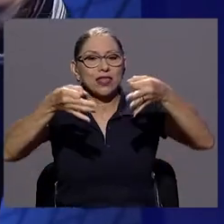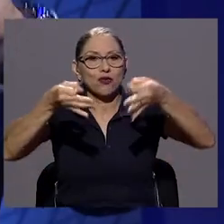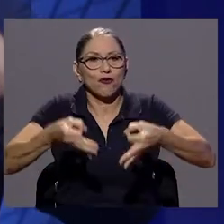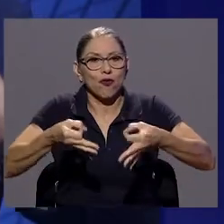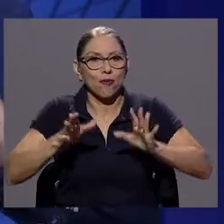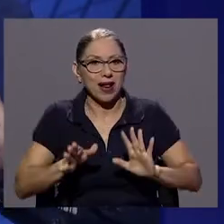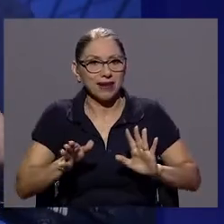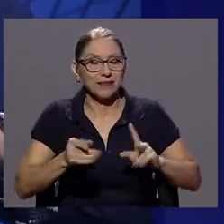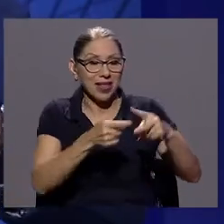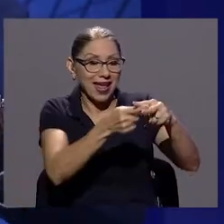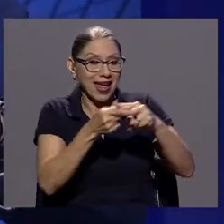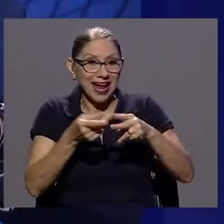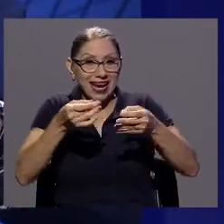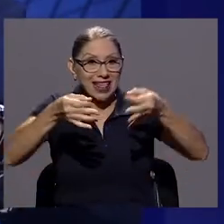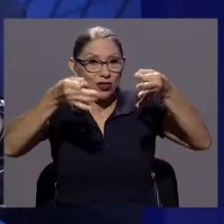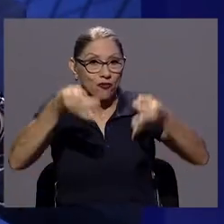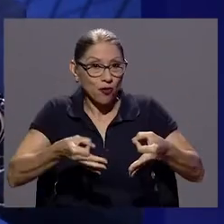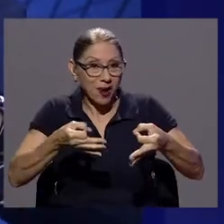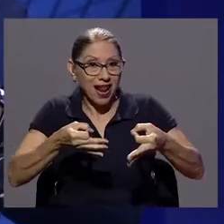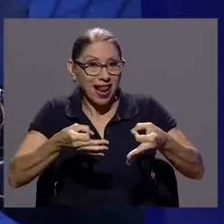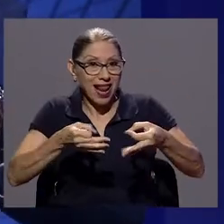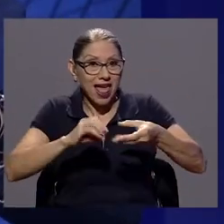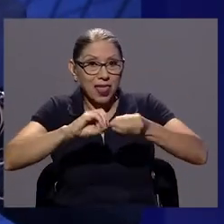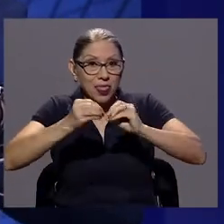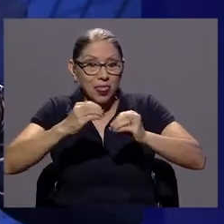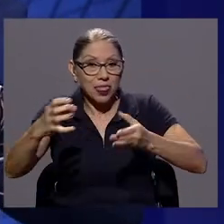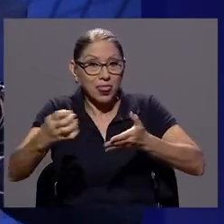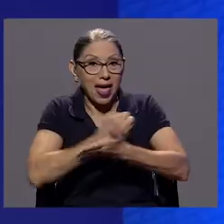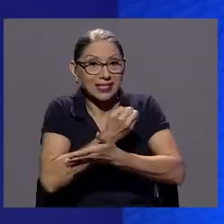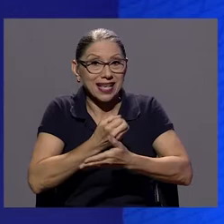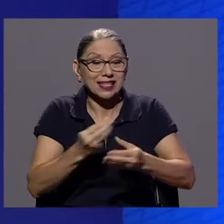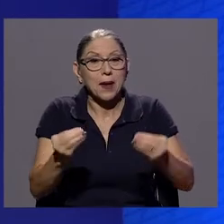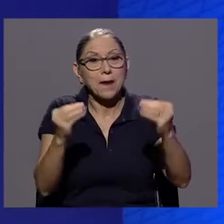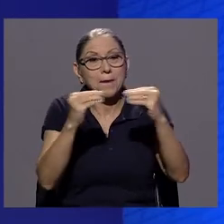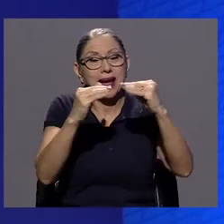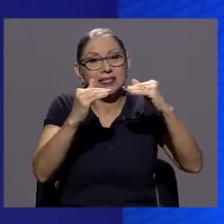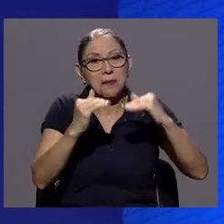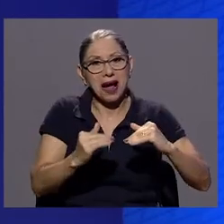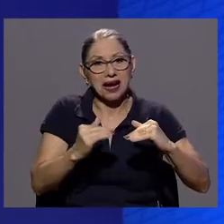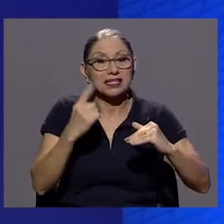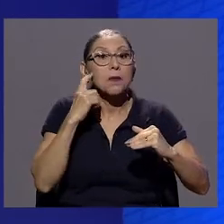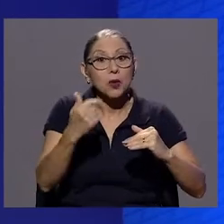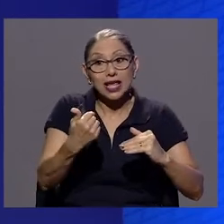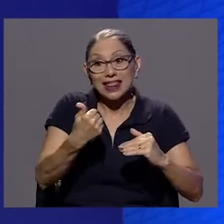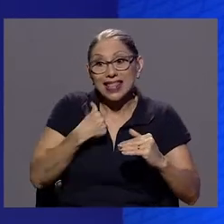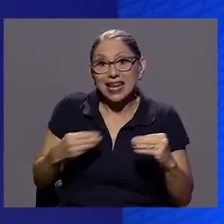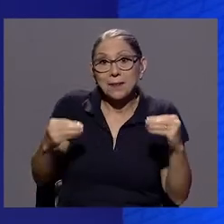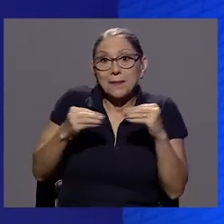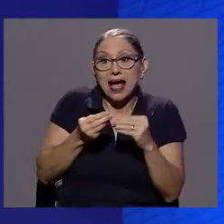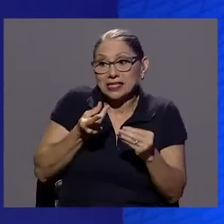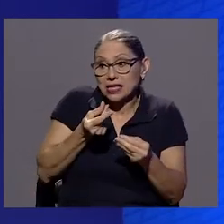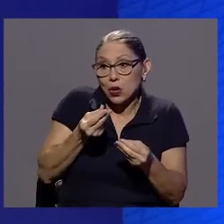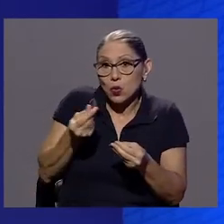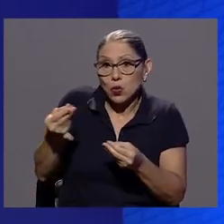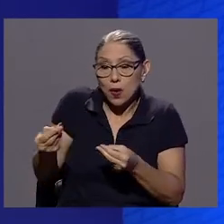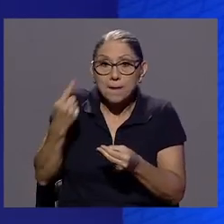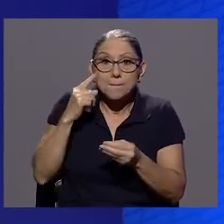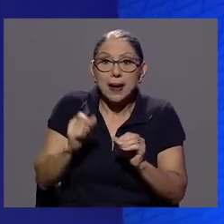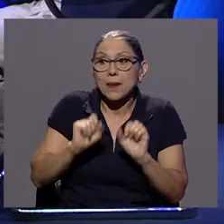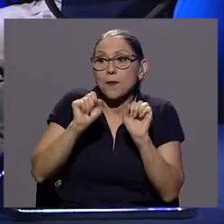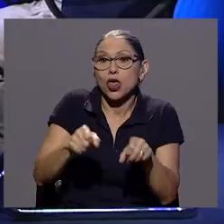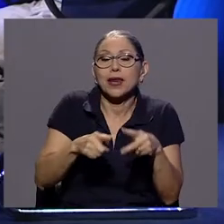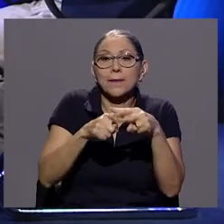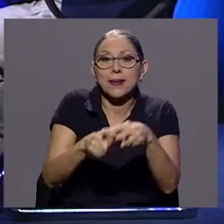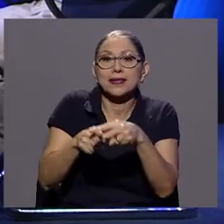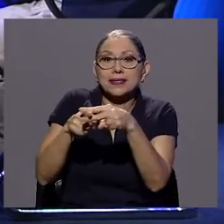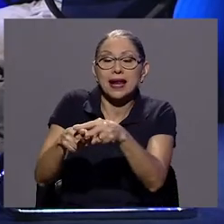a tener tasas más bajas porque tiene acceso a fondeo más barato. Cuando tenemos sectores de población que no pueden acceder